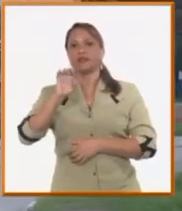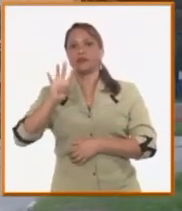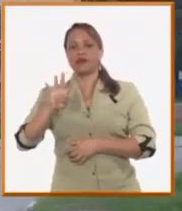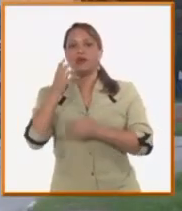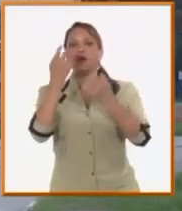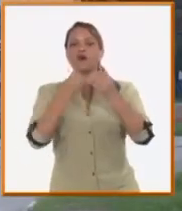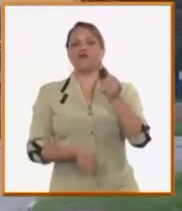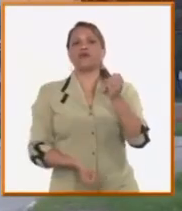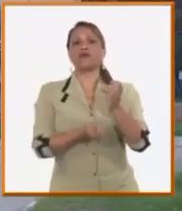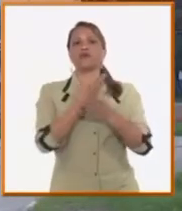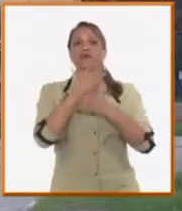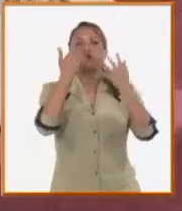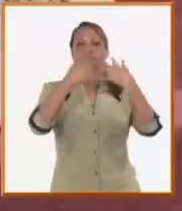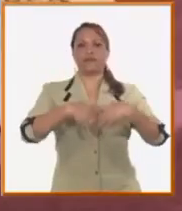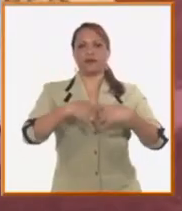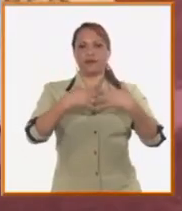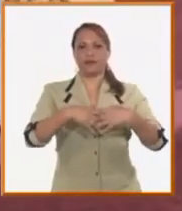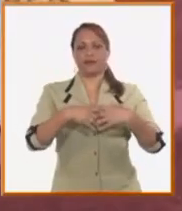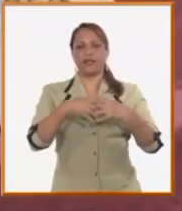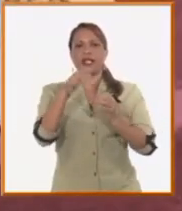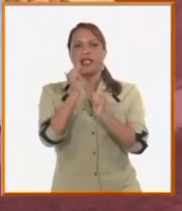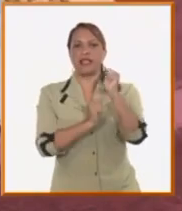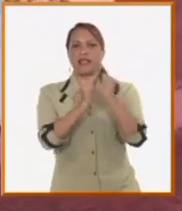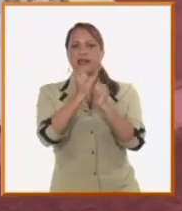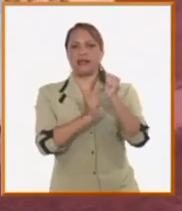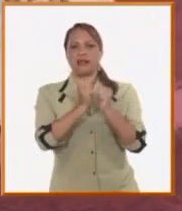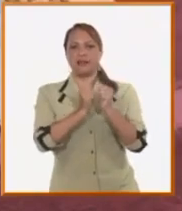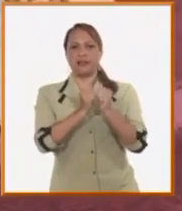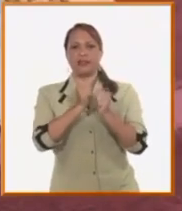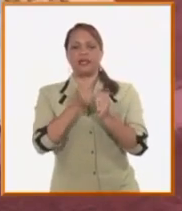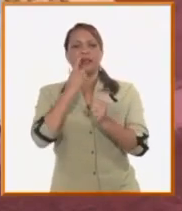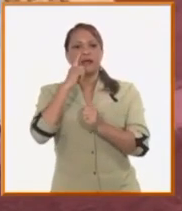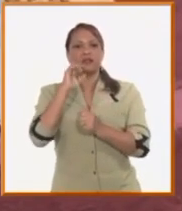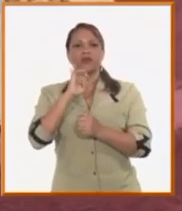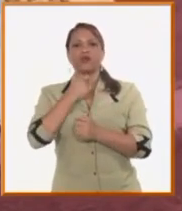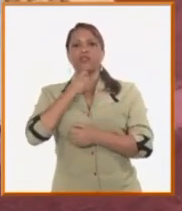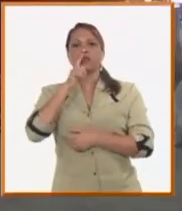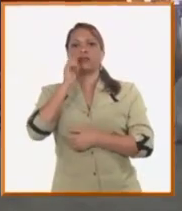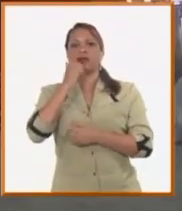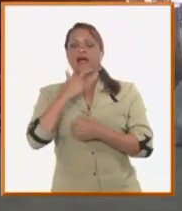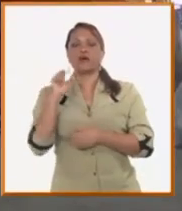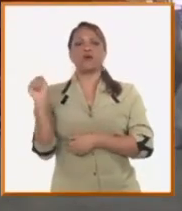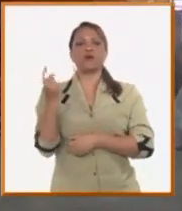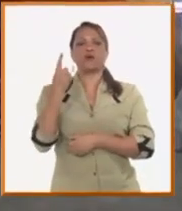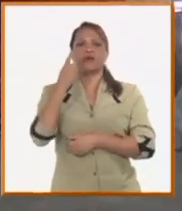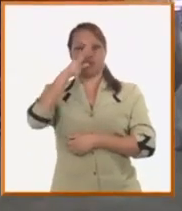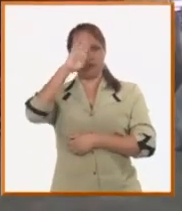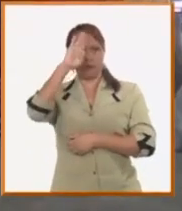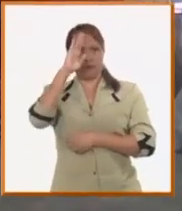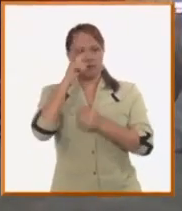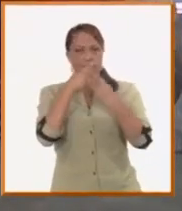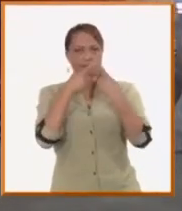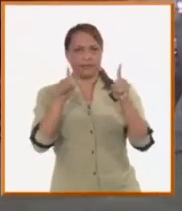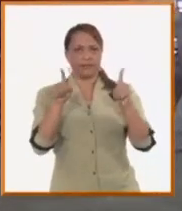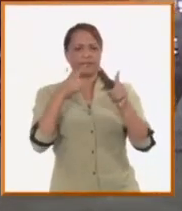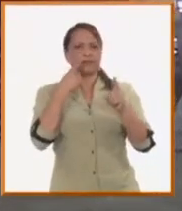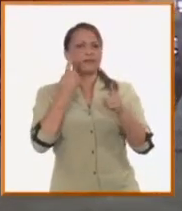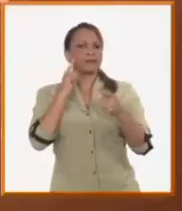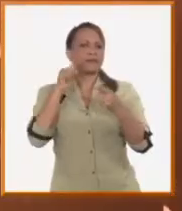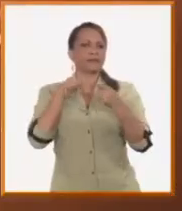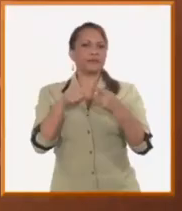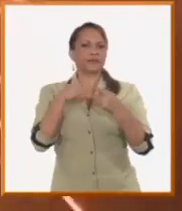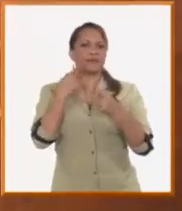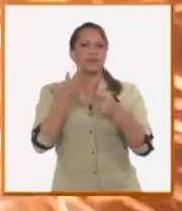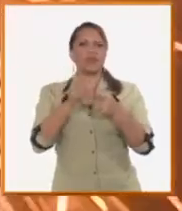fábricas. La planta mecánica Fabric Aguilar Noriega es única de su tipo en el país y responde no solo a las aspiraciones del